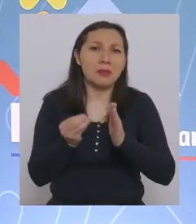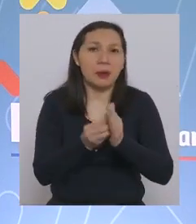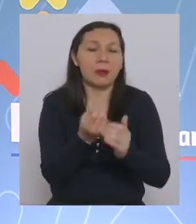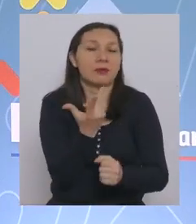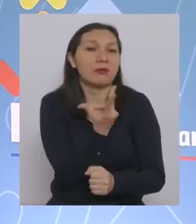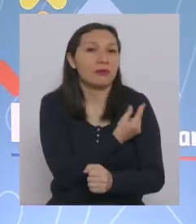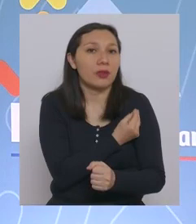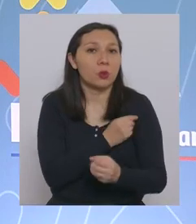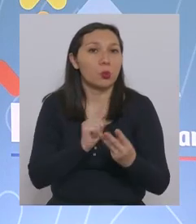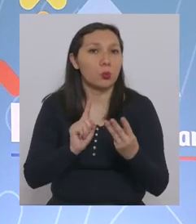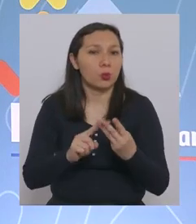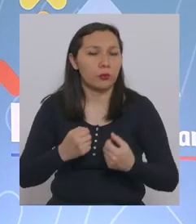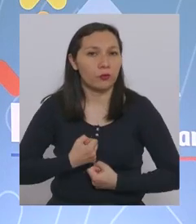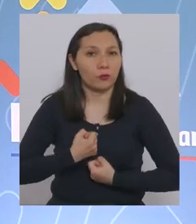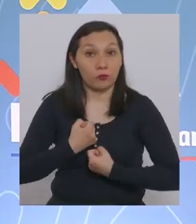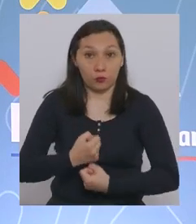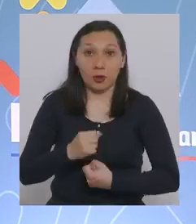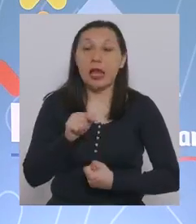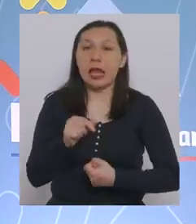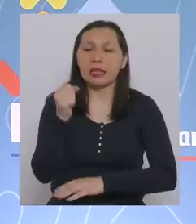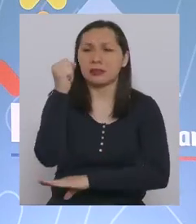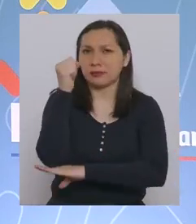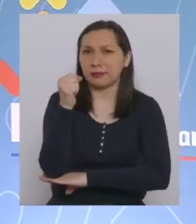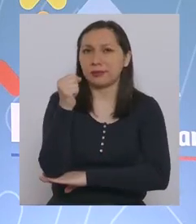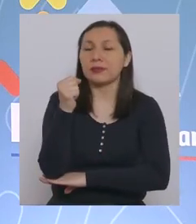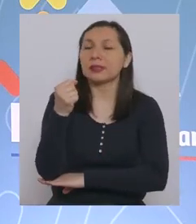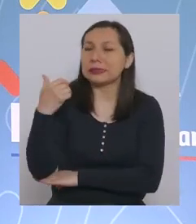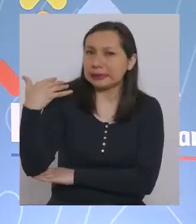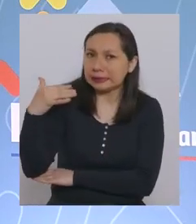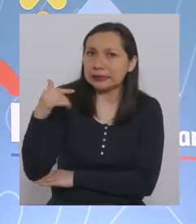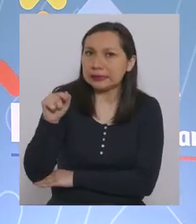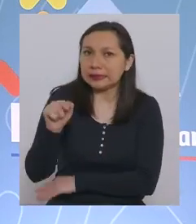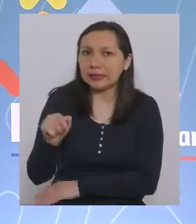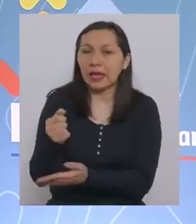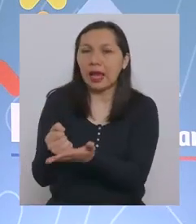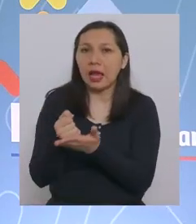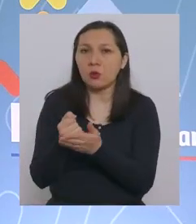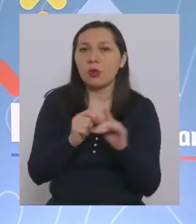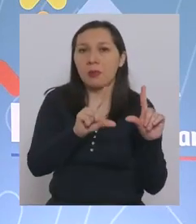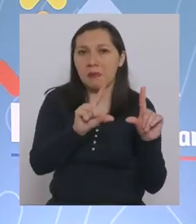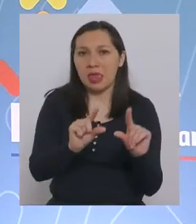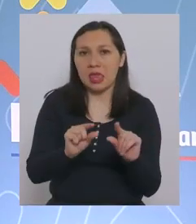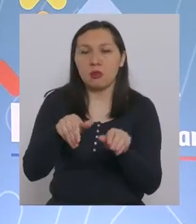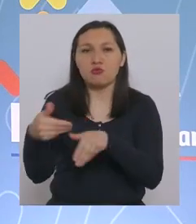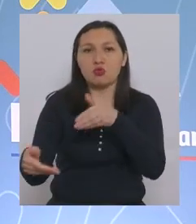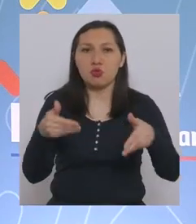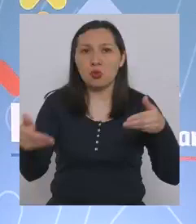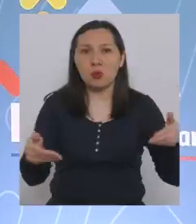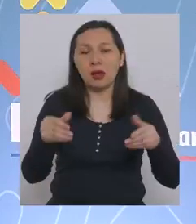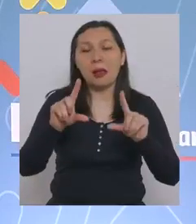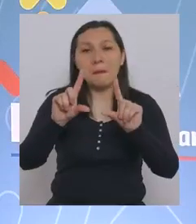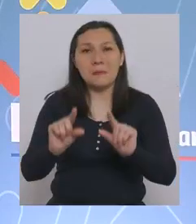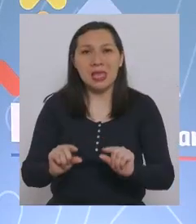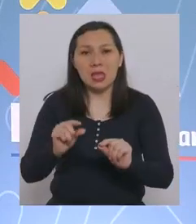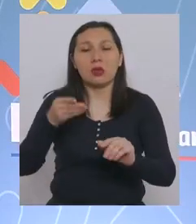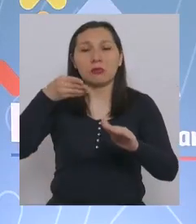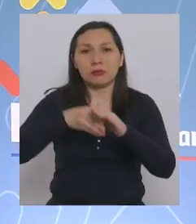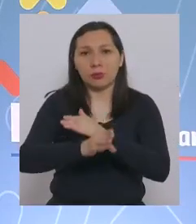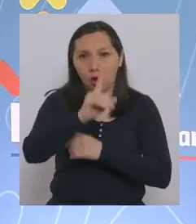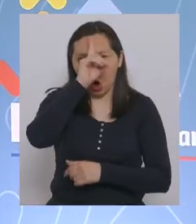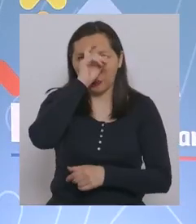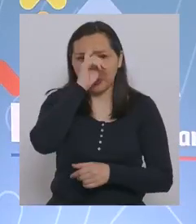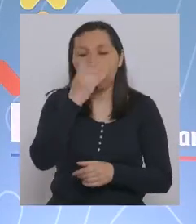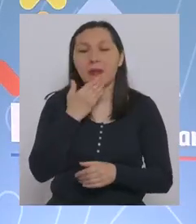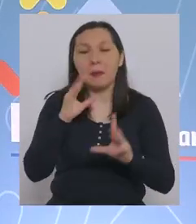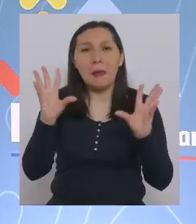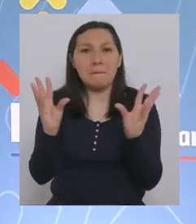refuerzo, que sabemos que ese es uno de los pilares más elementales para disminuir los contagios, disminuir las hospitalizaciones y